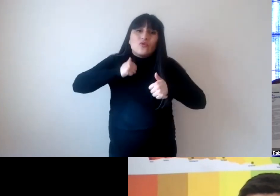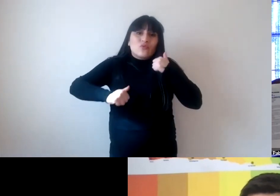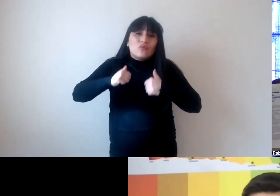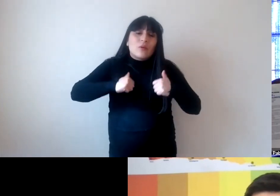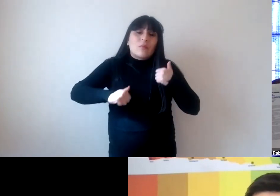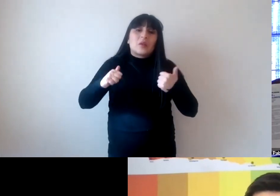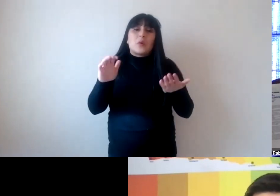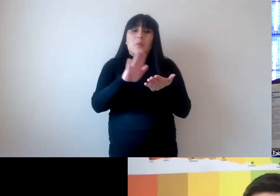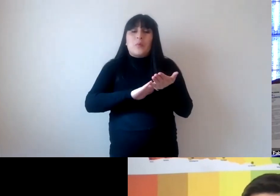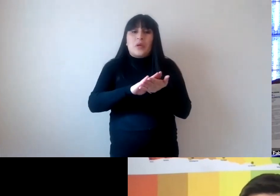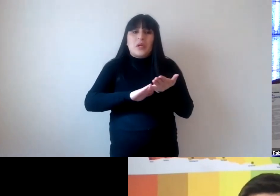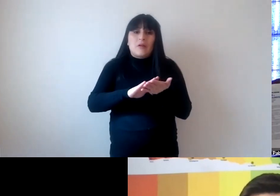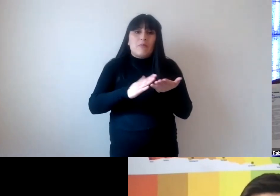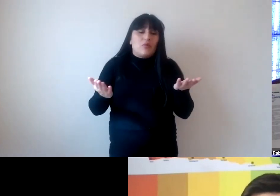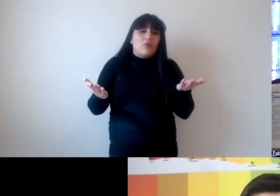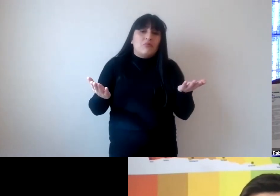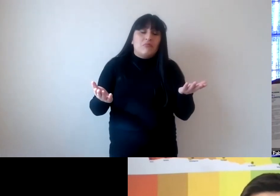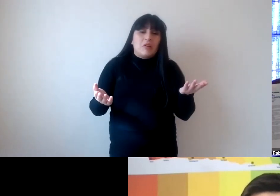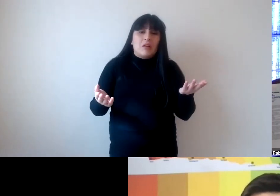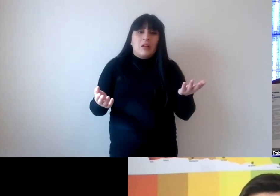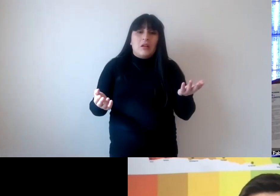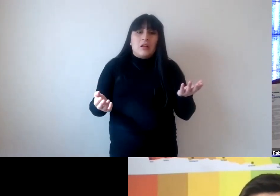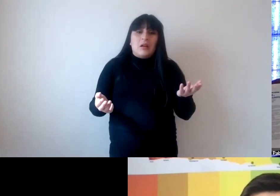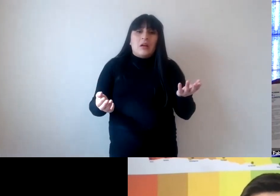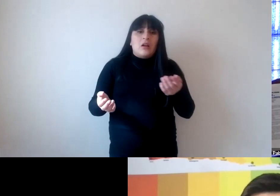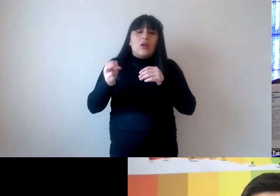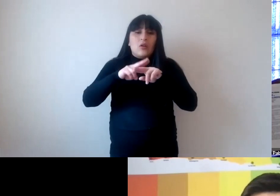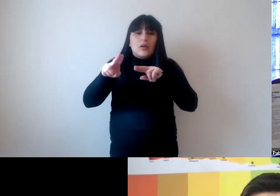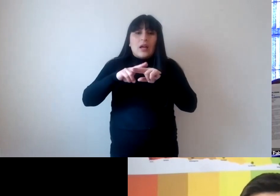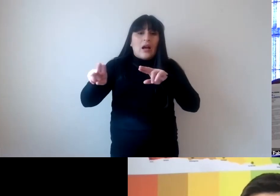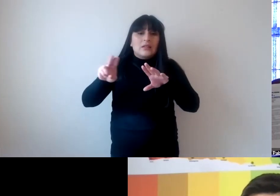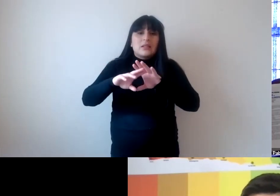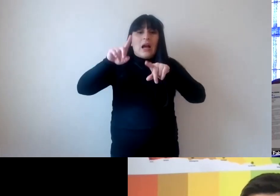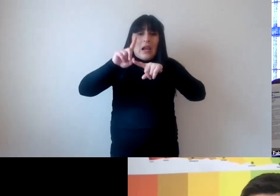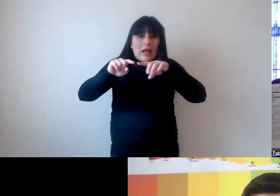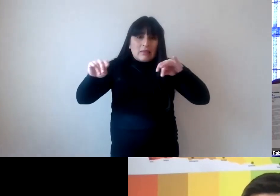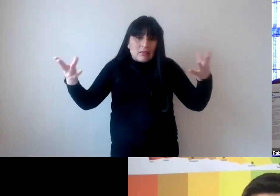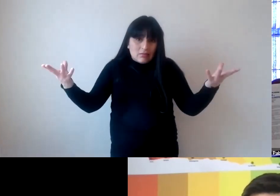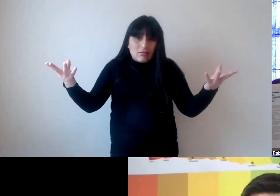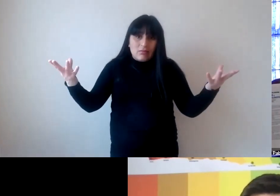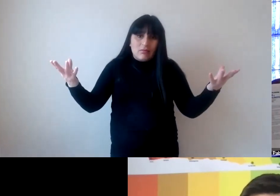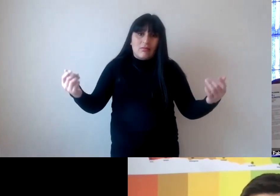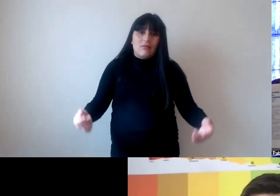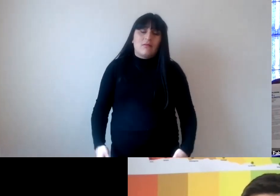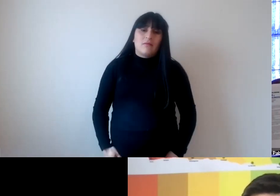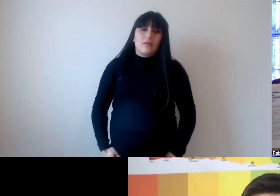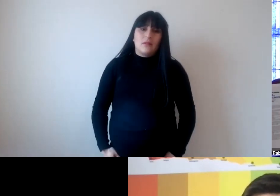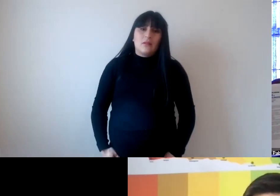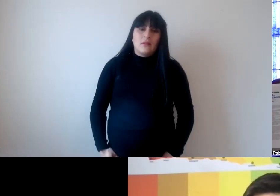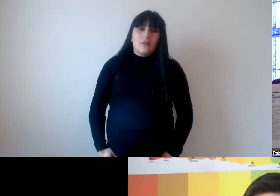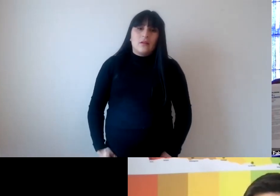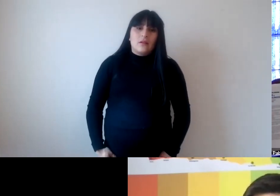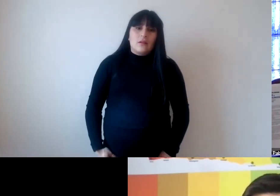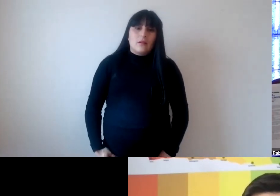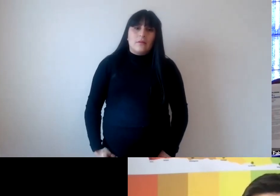la alteración que estamos sometiendo a la biosfera? no solo el cambio climático pero el cambio climático es su versión más sistémica probablemente